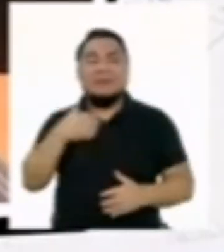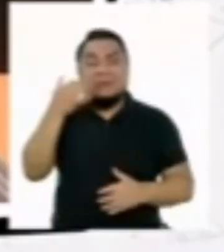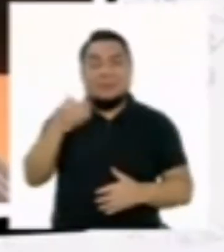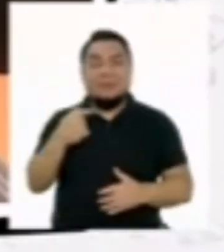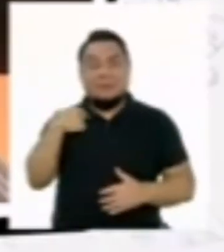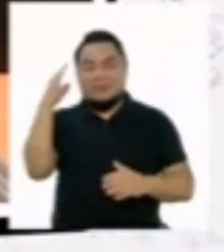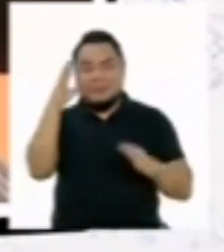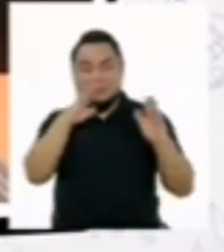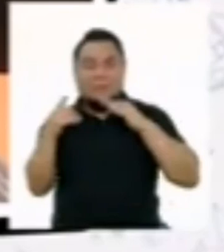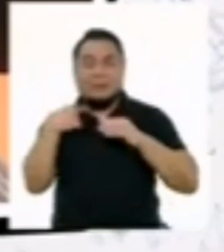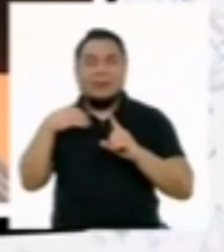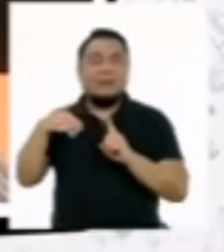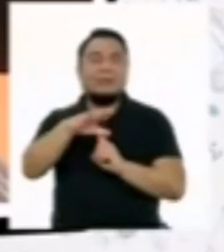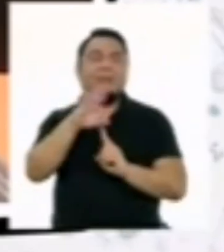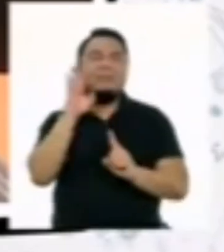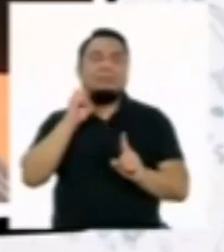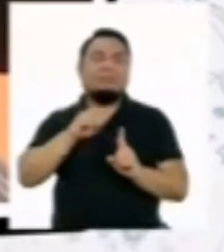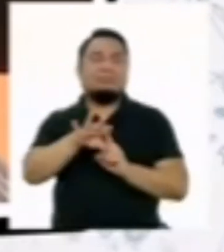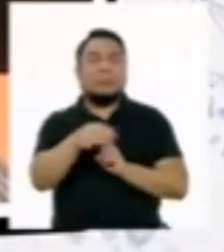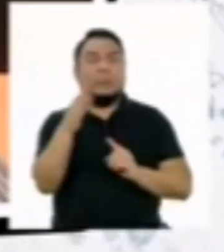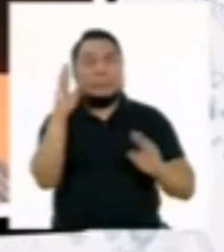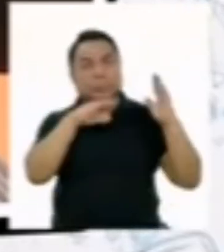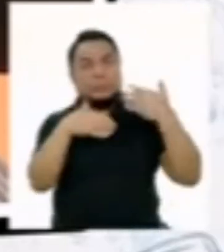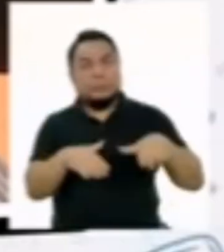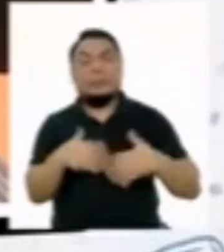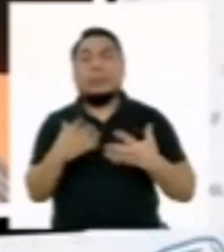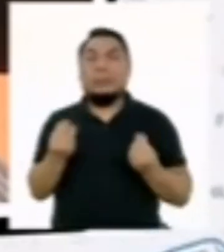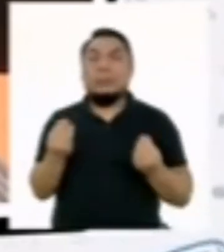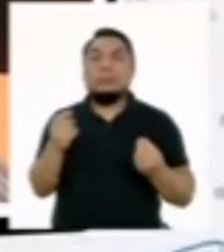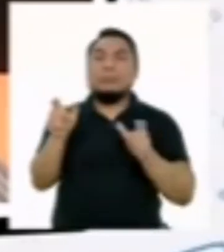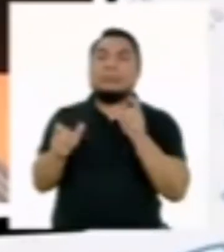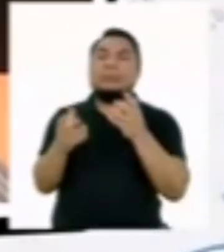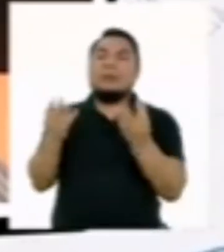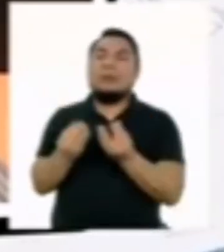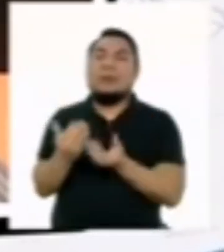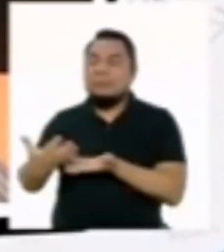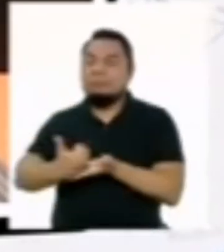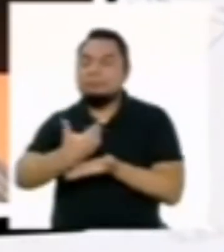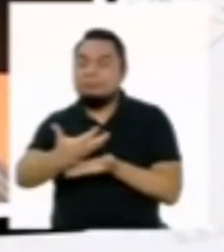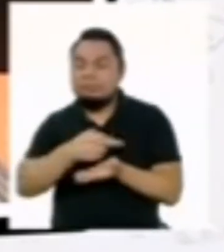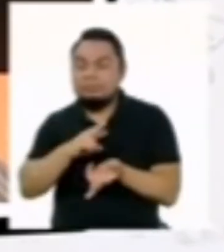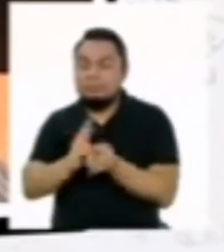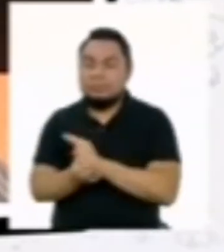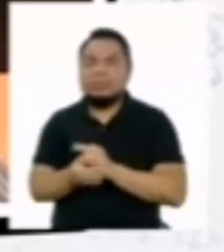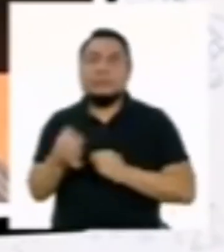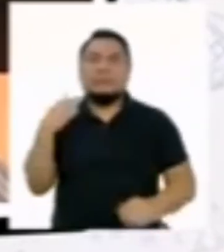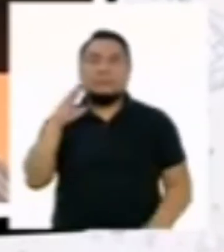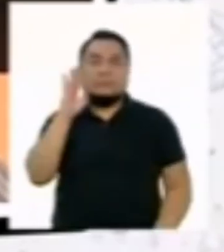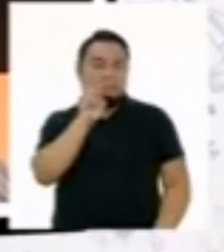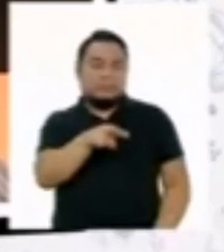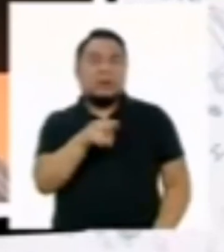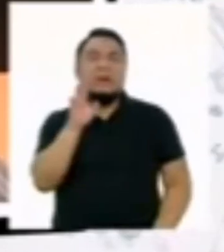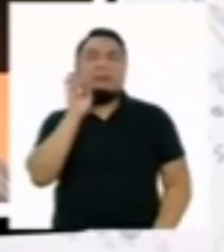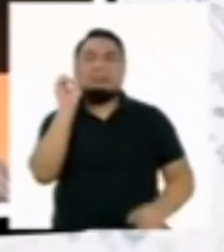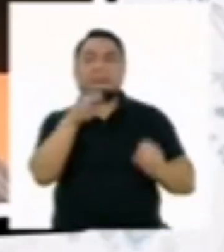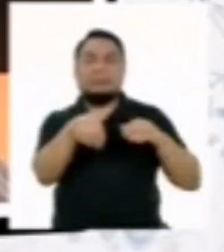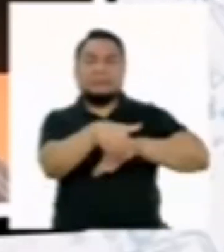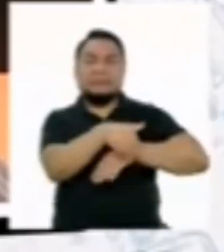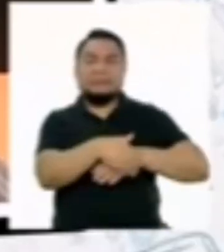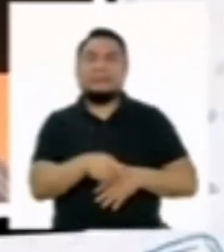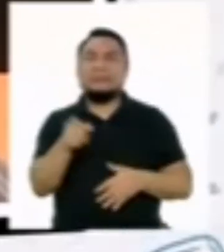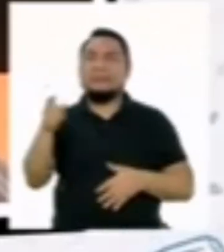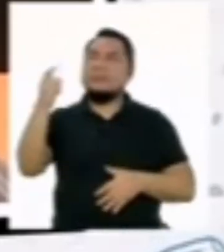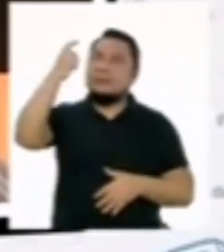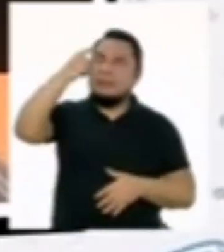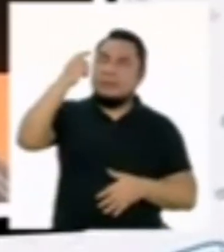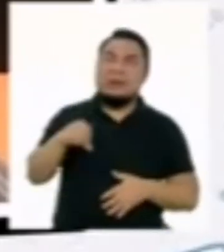preocupa mucho el daño que le hacemos al medio ambiente. Veo que es muy poca gente la que recicla y siempre veo basura tirada en las calles. ¿Siene algún